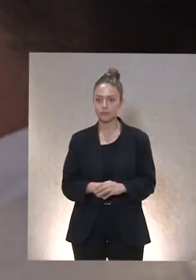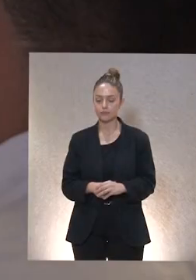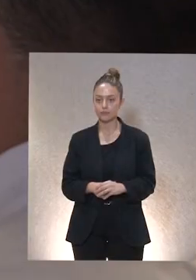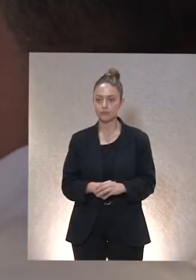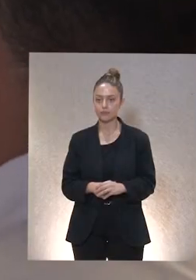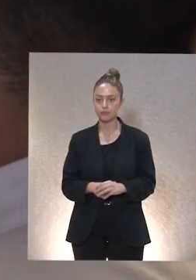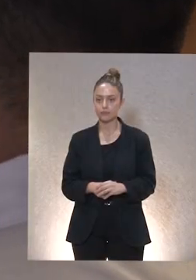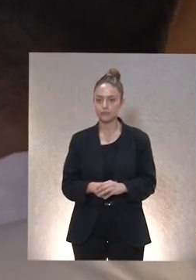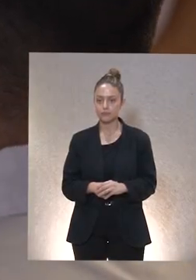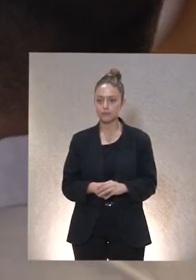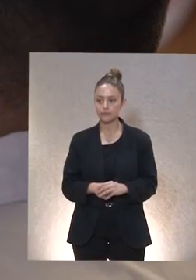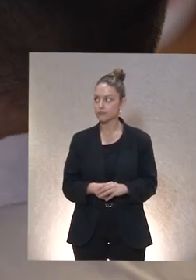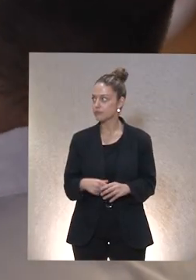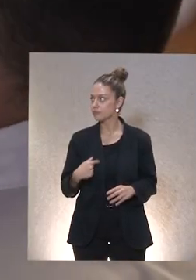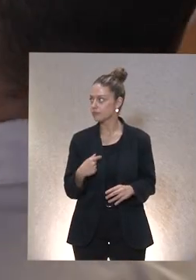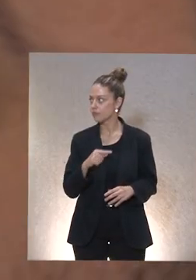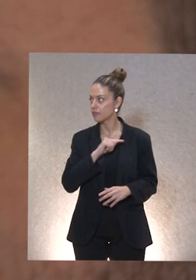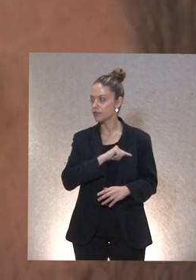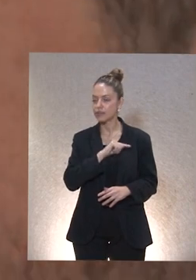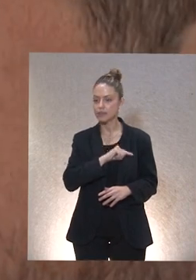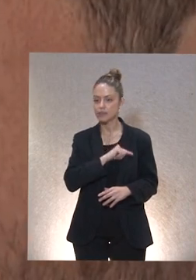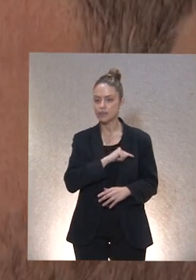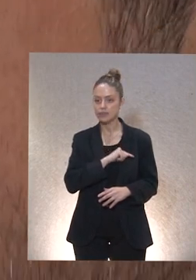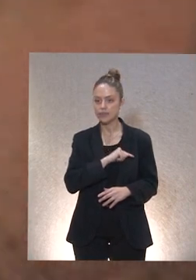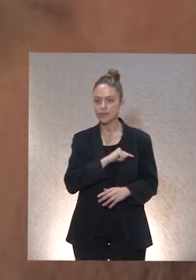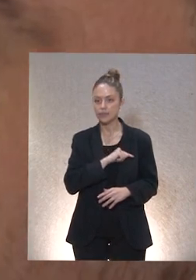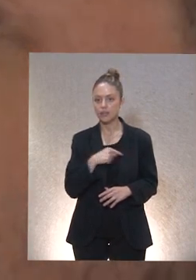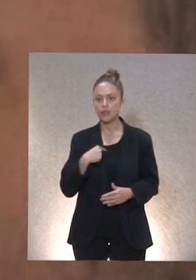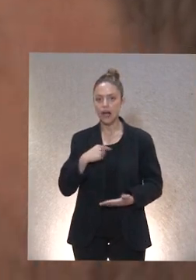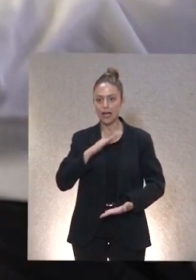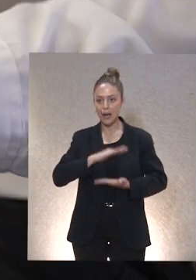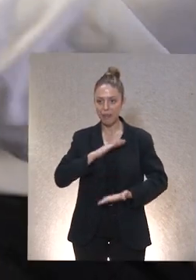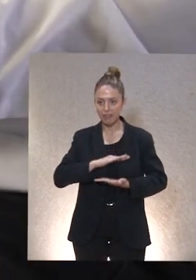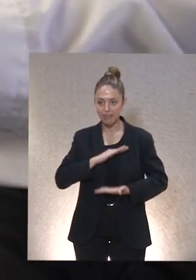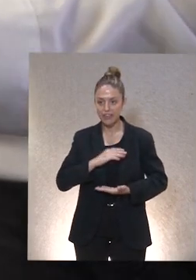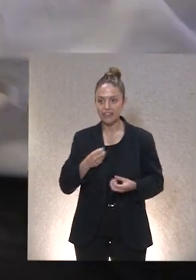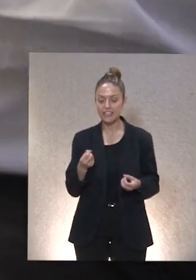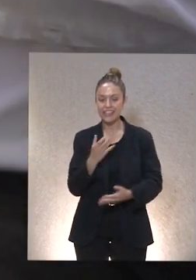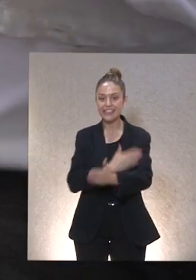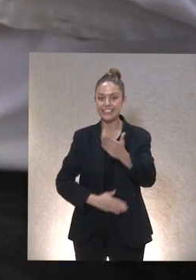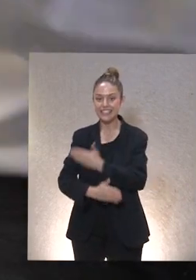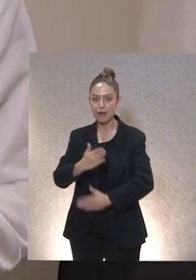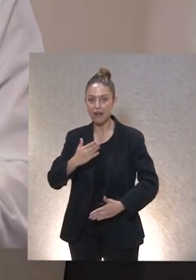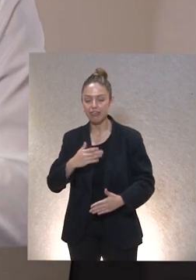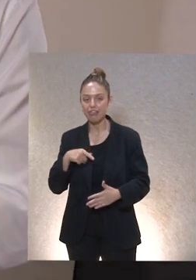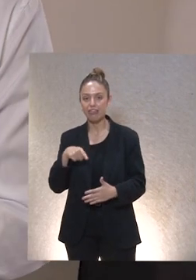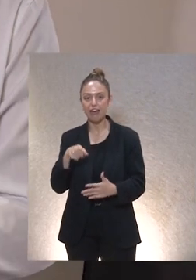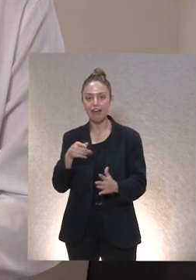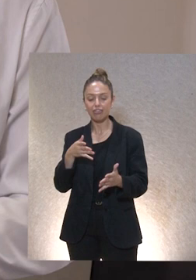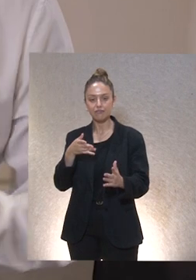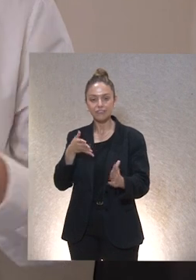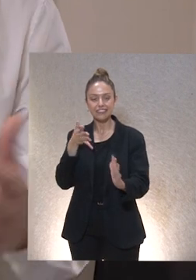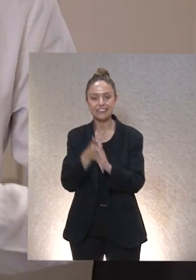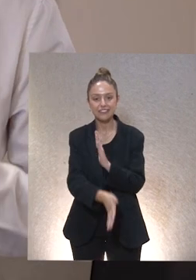Cuando hablamos de enfermedad genética nos referimos a discapacidad. Cuando hablamos de discapacidad nos referimos a diversidad.